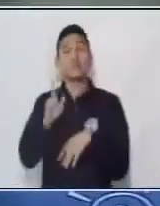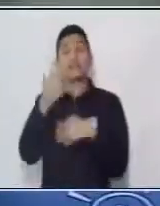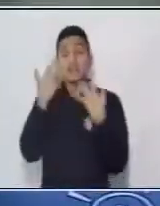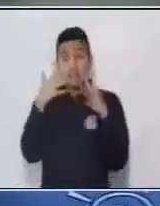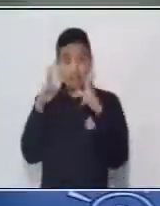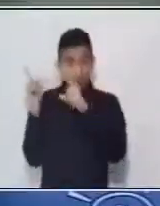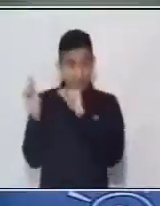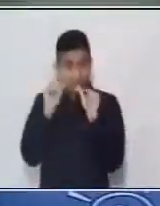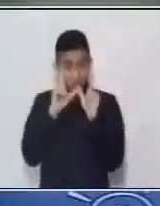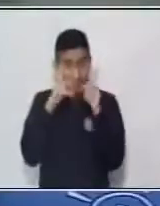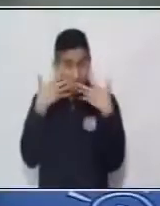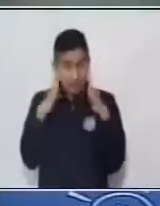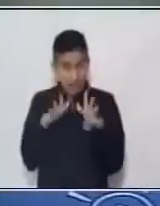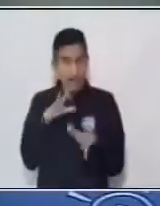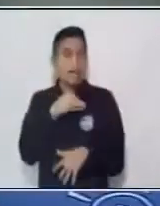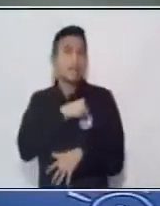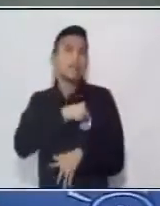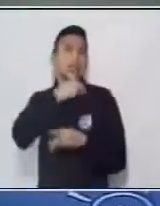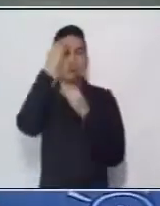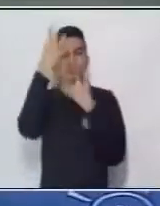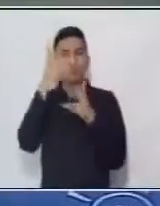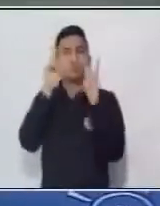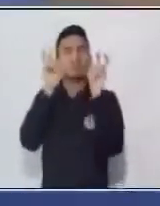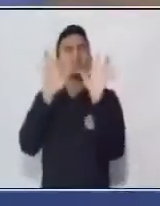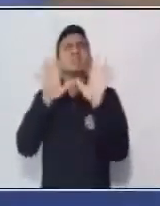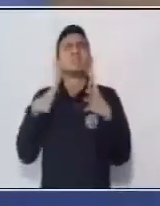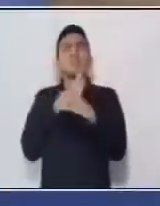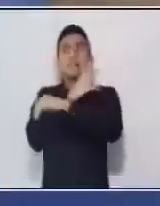listos. Quiero contarles una historia.